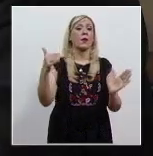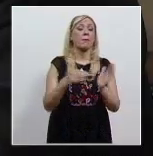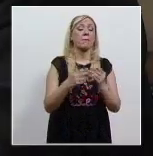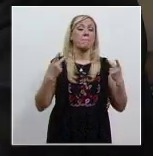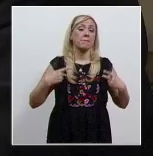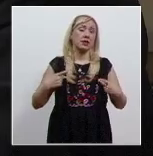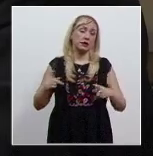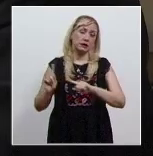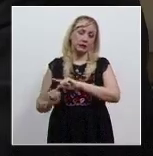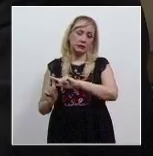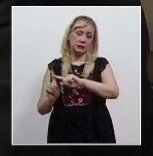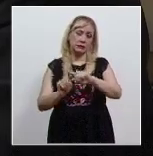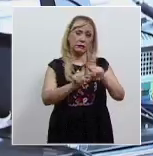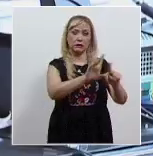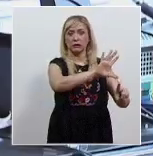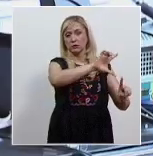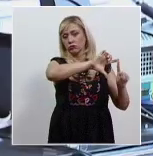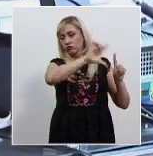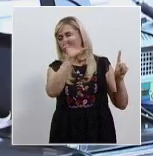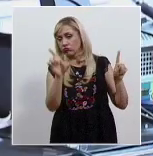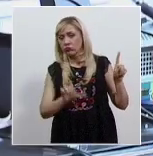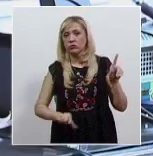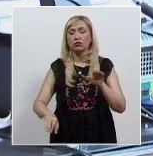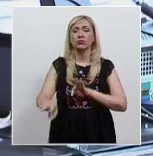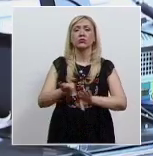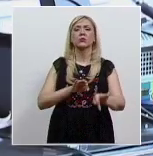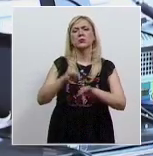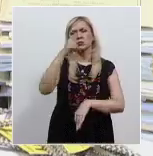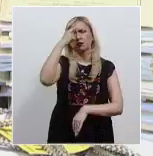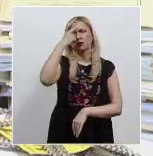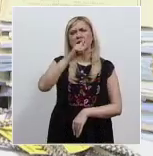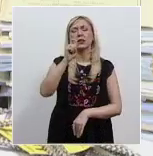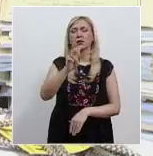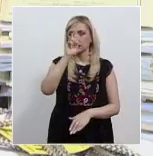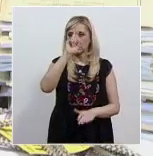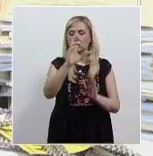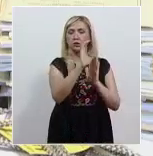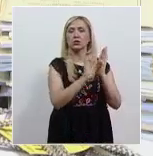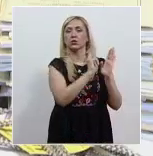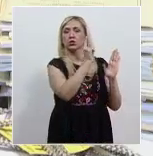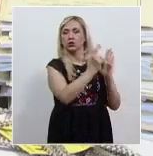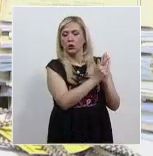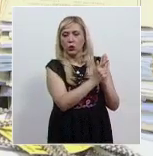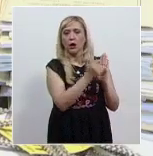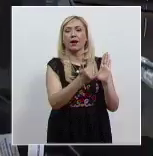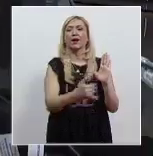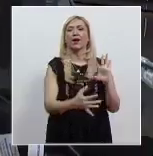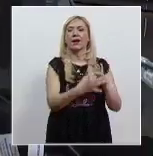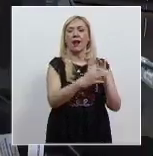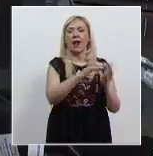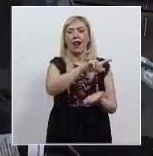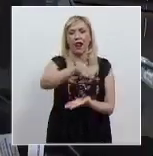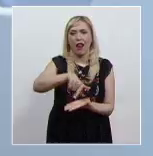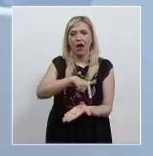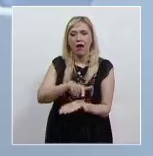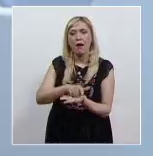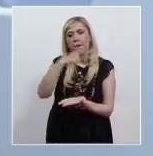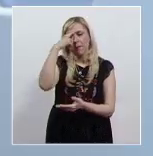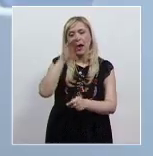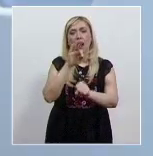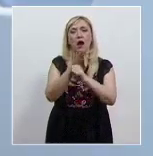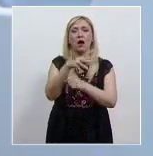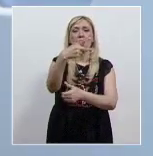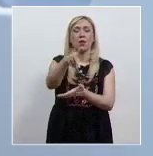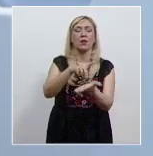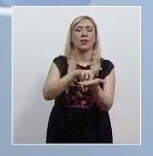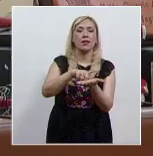públicos del Consejo en todo el país, con el único fin de hacer valer la Constitución y las leyes para proteger los derechos fundamentales de